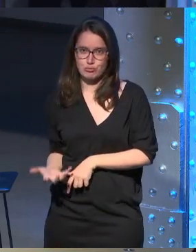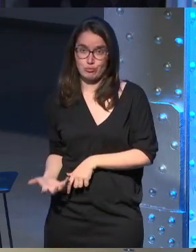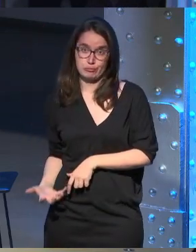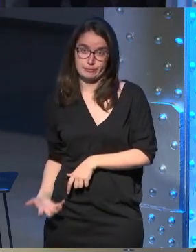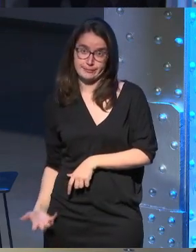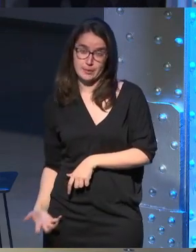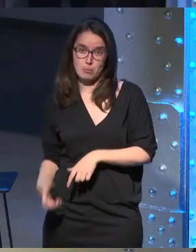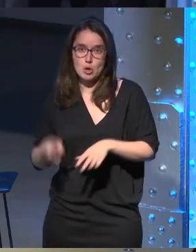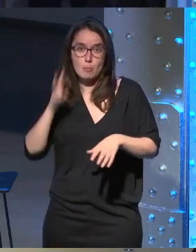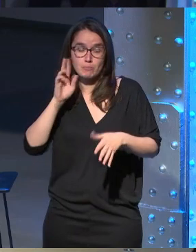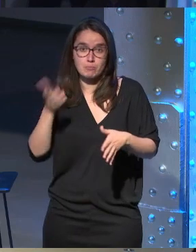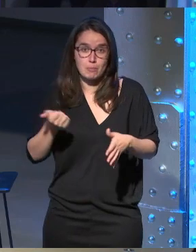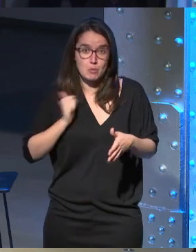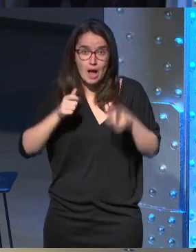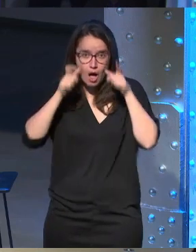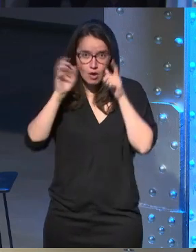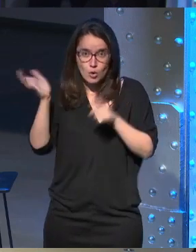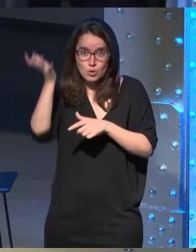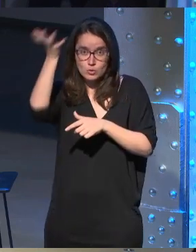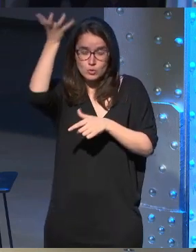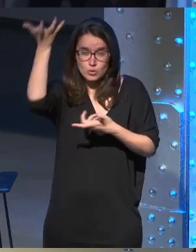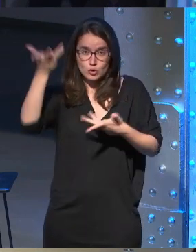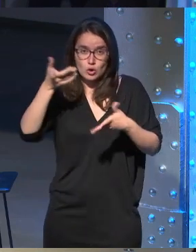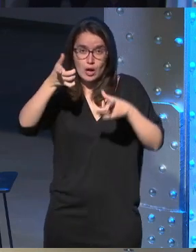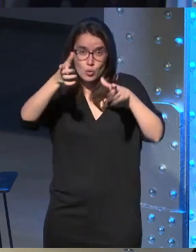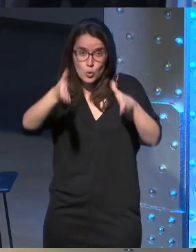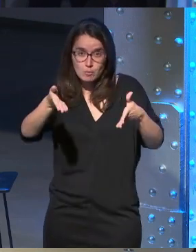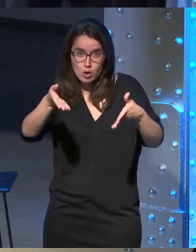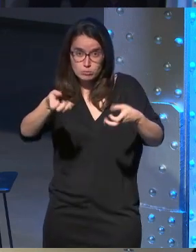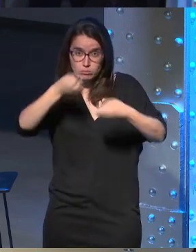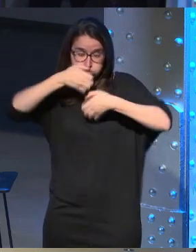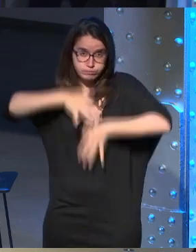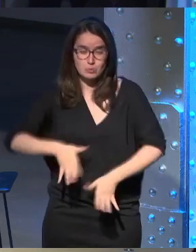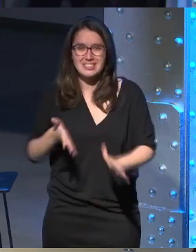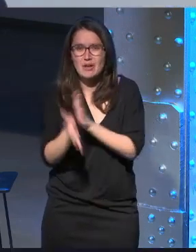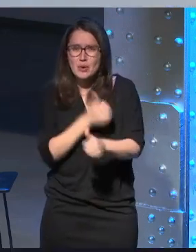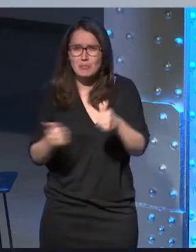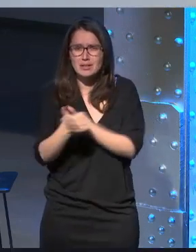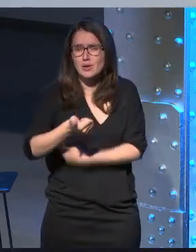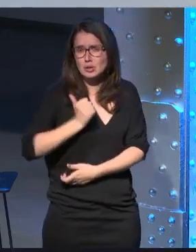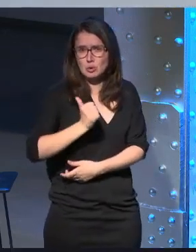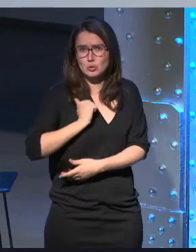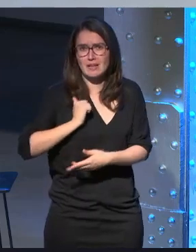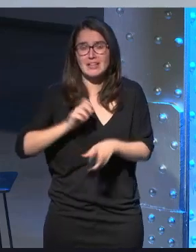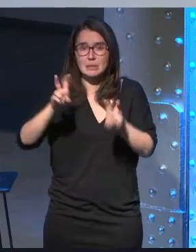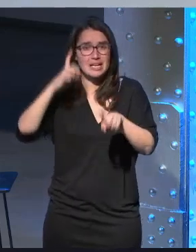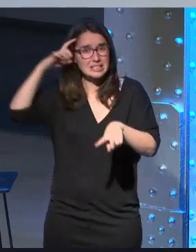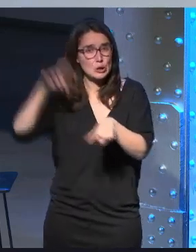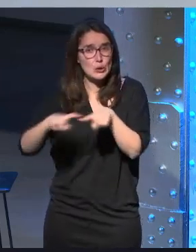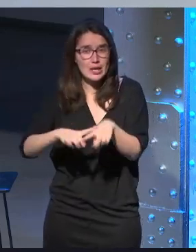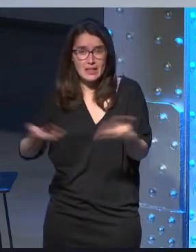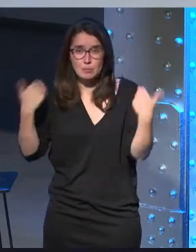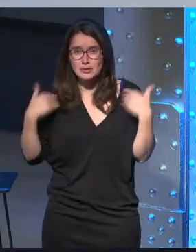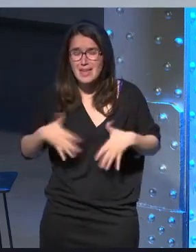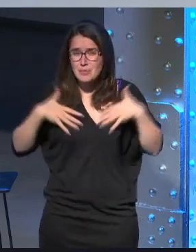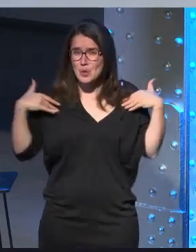lo ves es espectacular el embodiment meterte en el cuerpo de otra persona tener otro cuerpo se genera un nivel de empatía y unas posibilidades a nivel psicológicas a nivel de respuesta